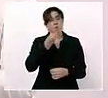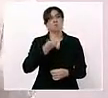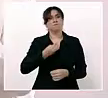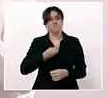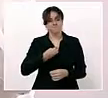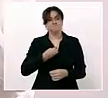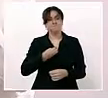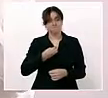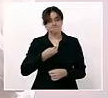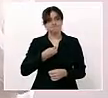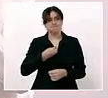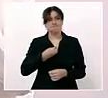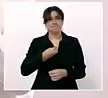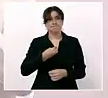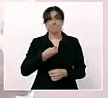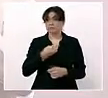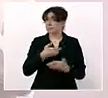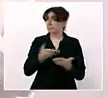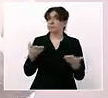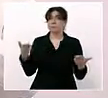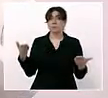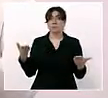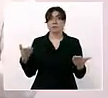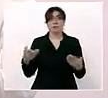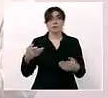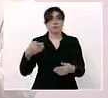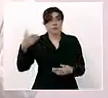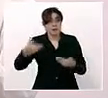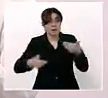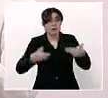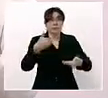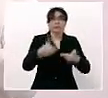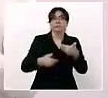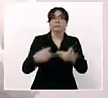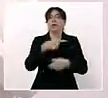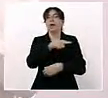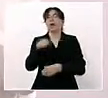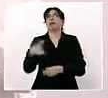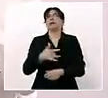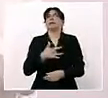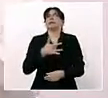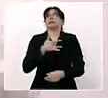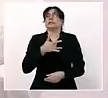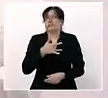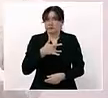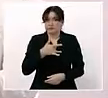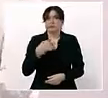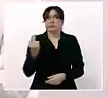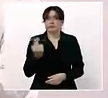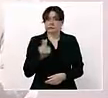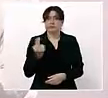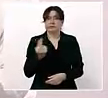esta demanda sentida que no se podía